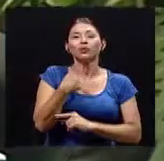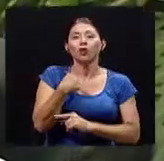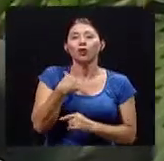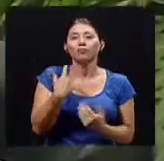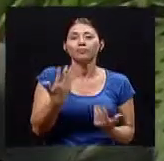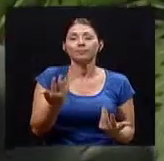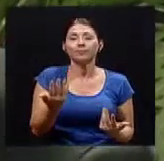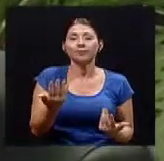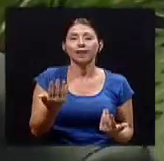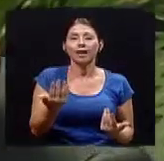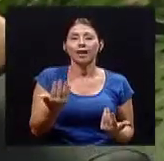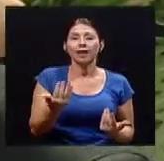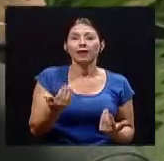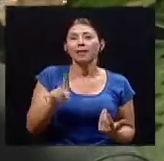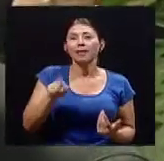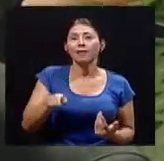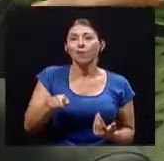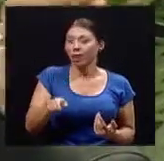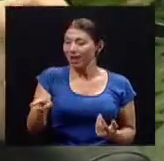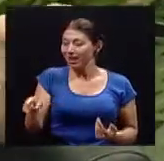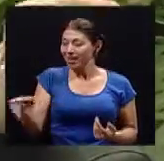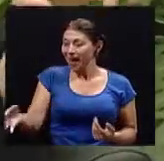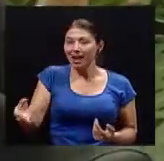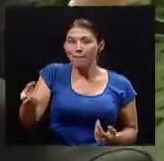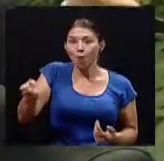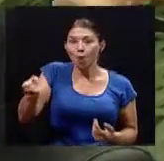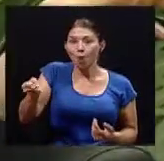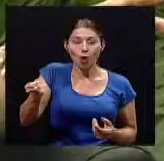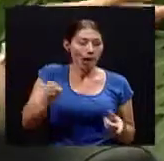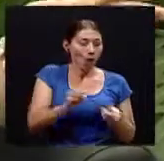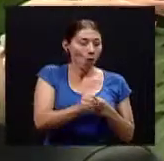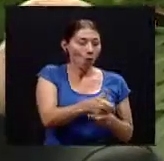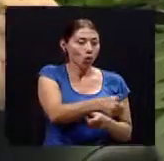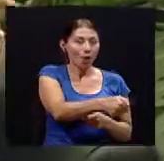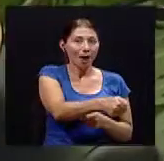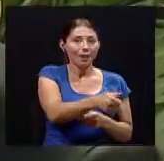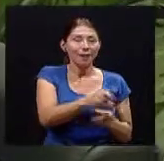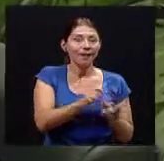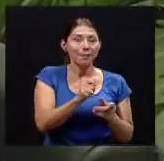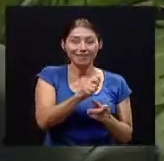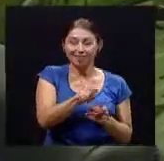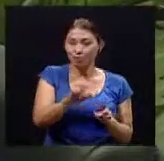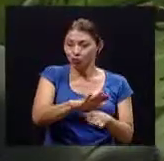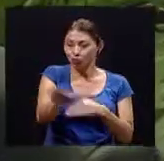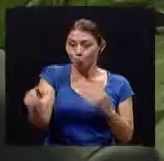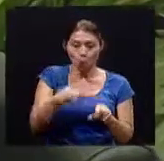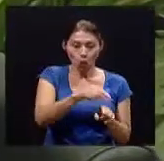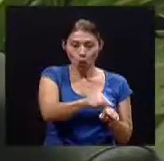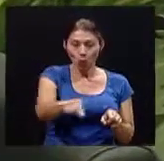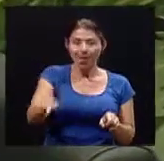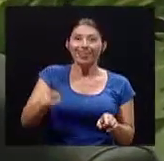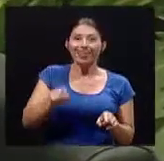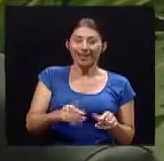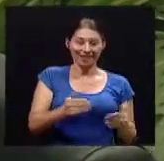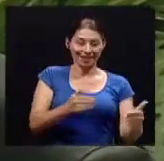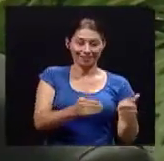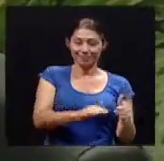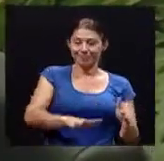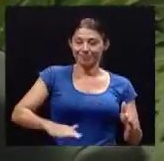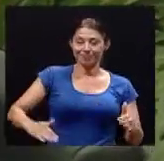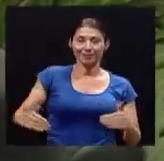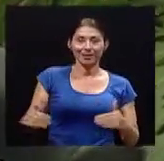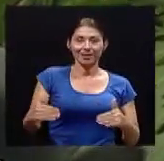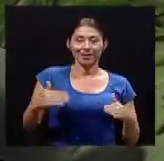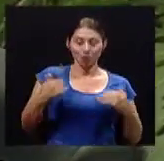coger la grapadora la uña los lapiceros que están alrededor del monitor todo debe manejarse de la mitad de donde